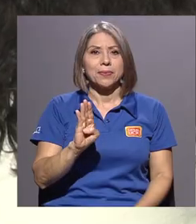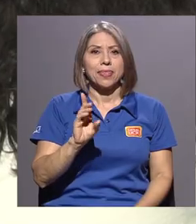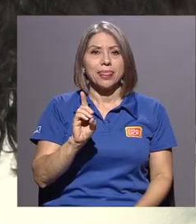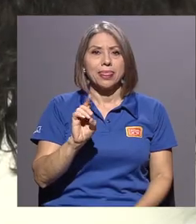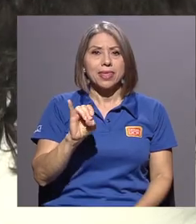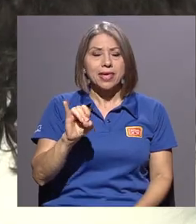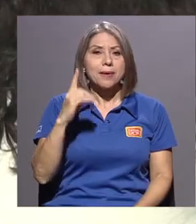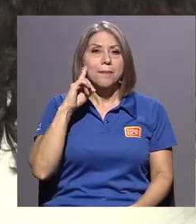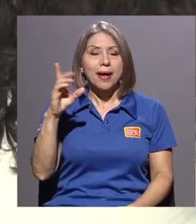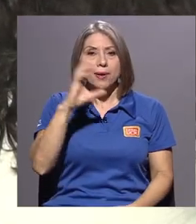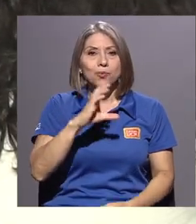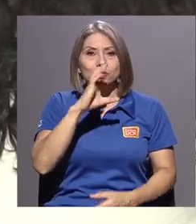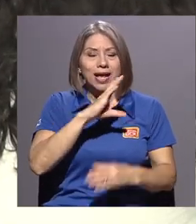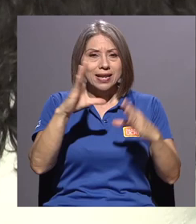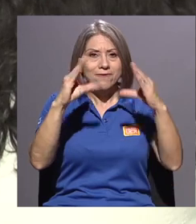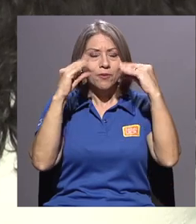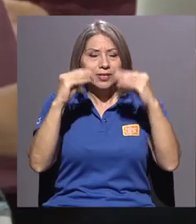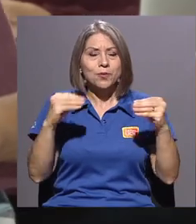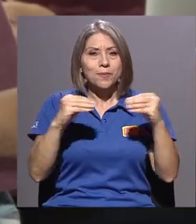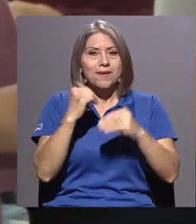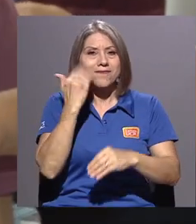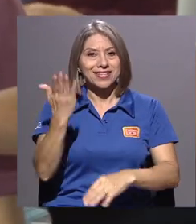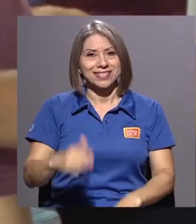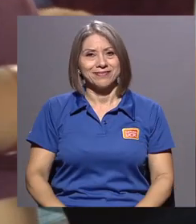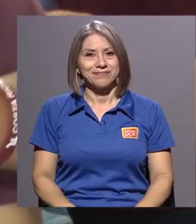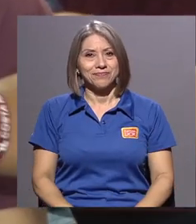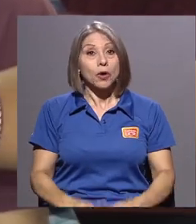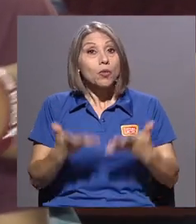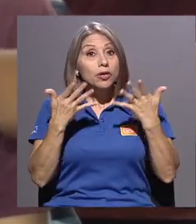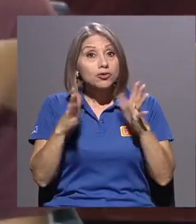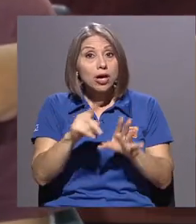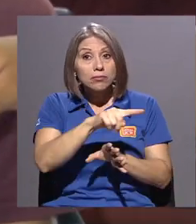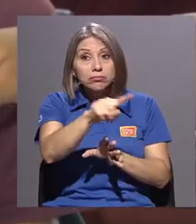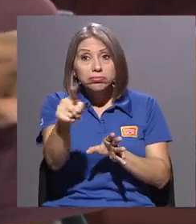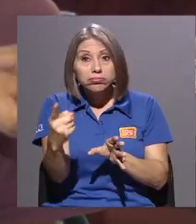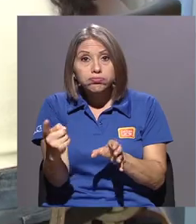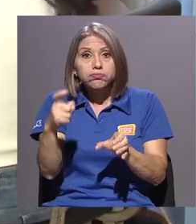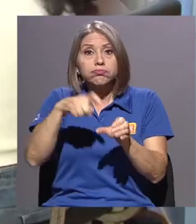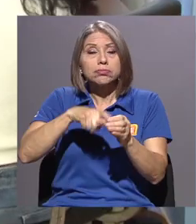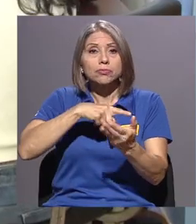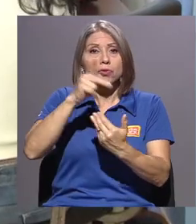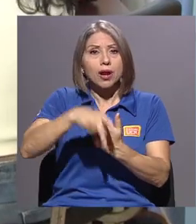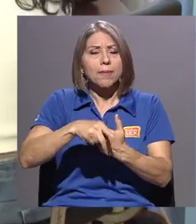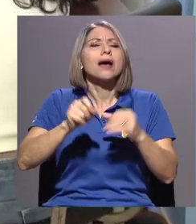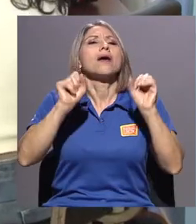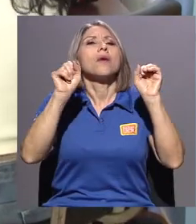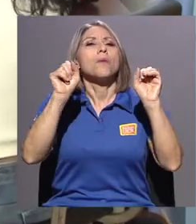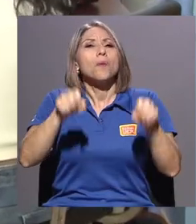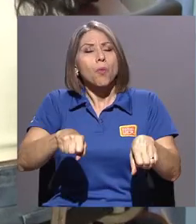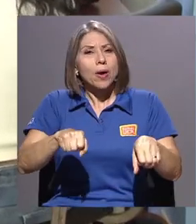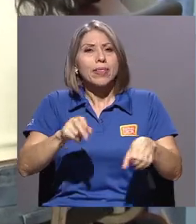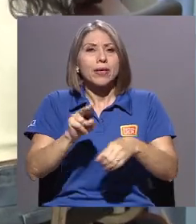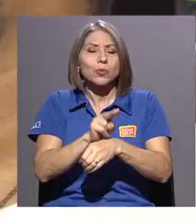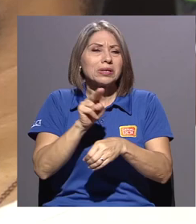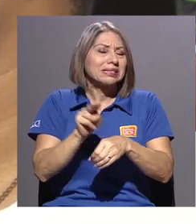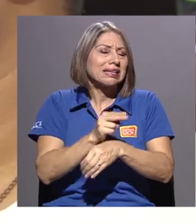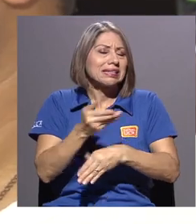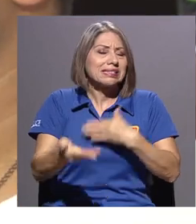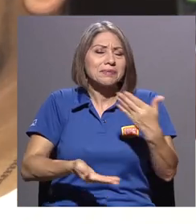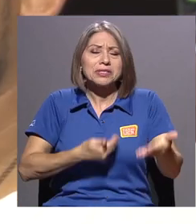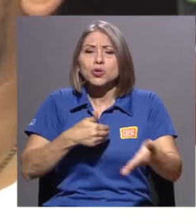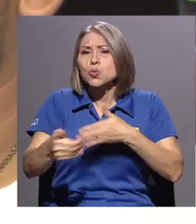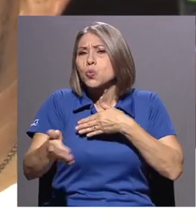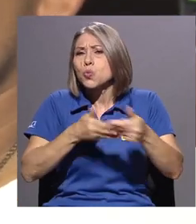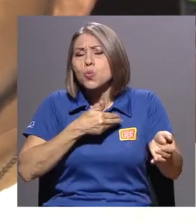manera más fácil. Una vez dentro del programa, los estudiantes pueden recurrir al servicio cuantas veces